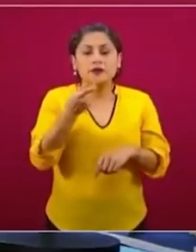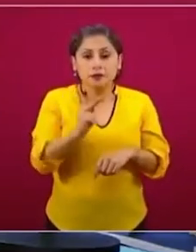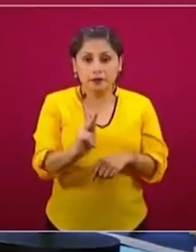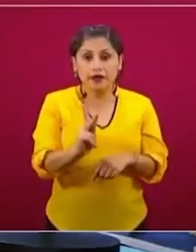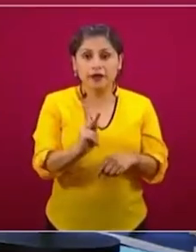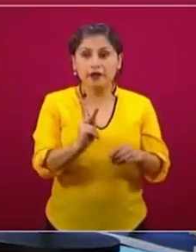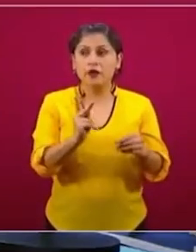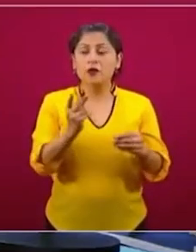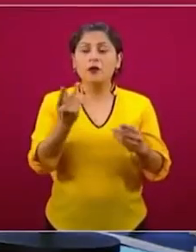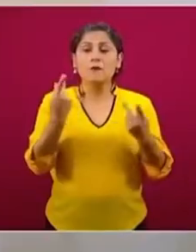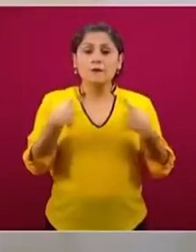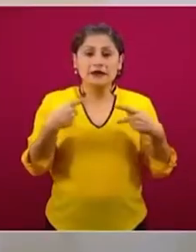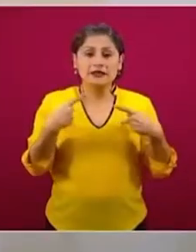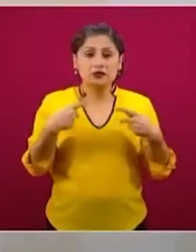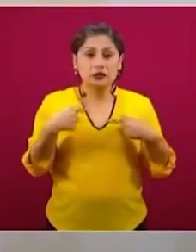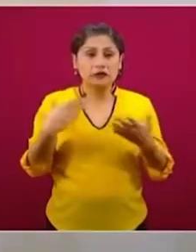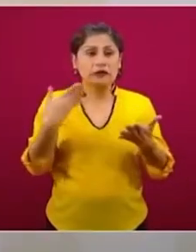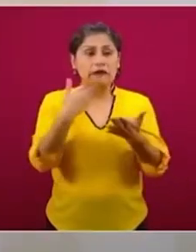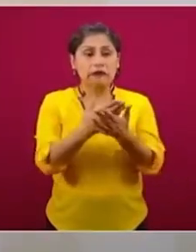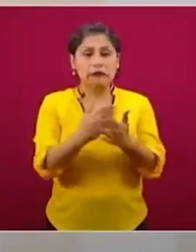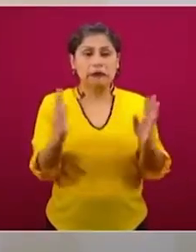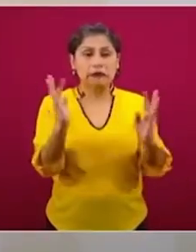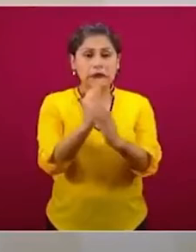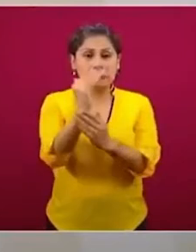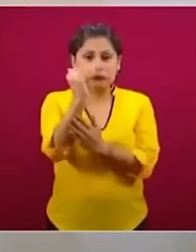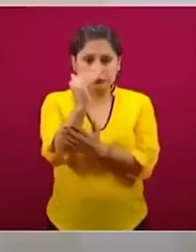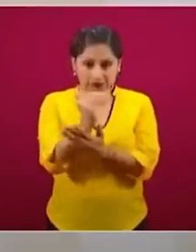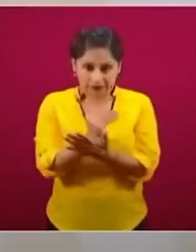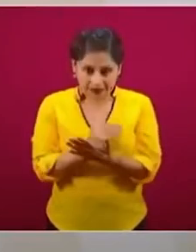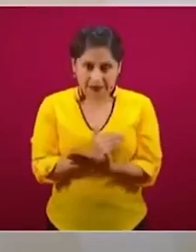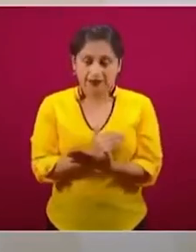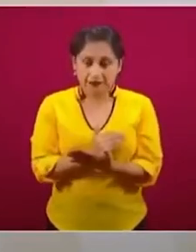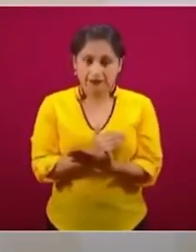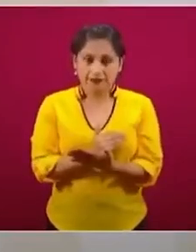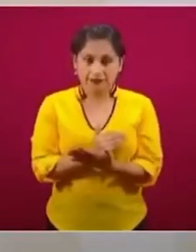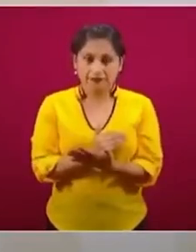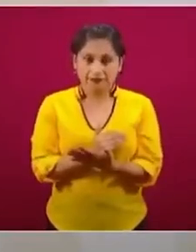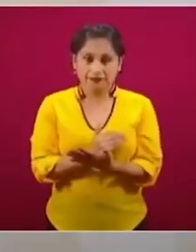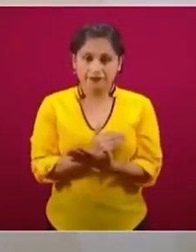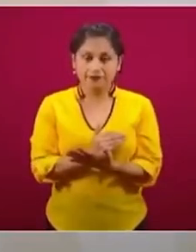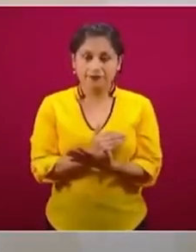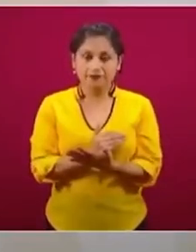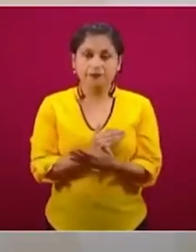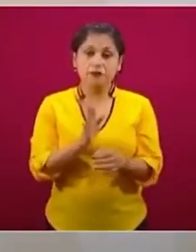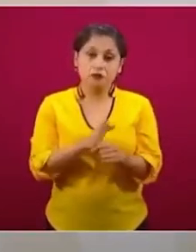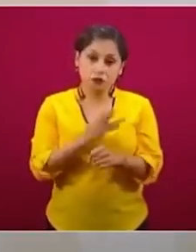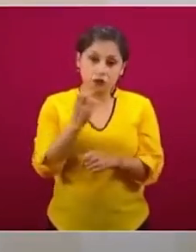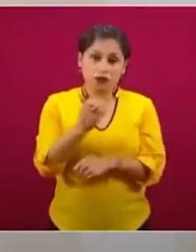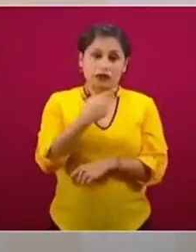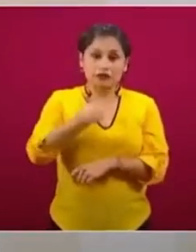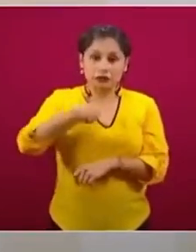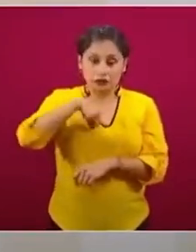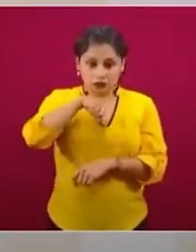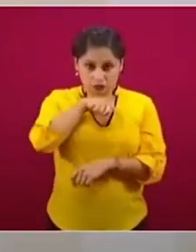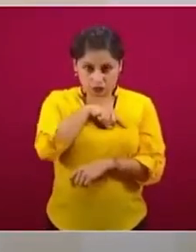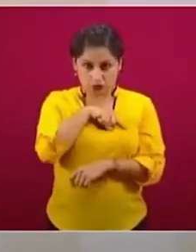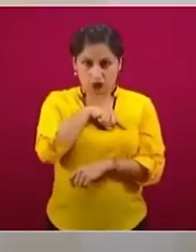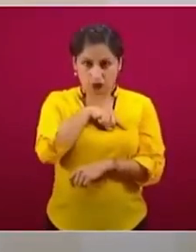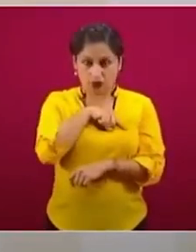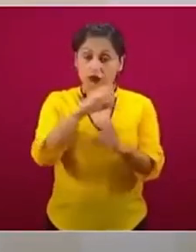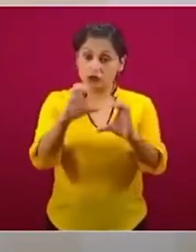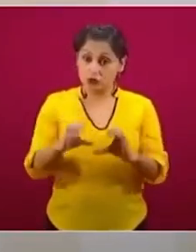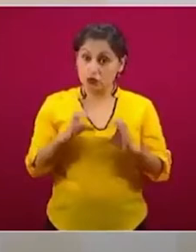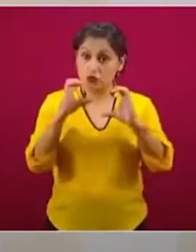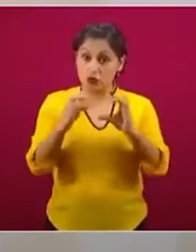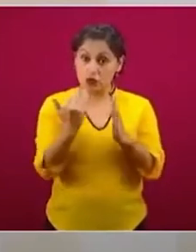gente en la calle y entonces quisimos tomar las mayores medidas